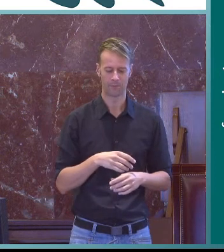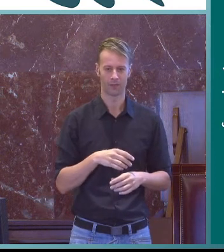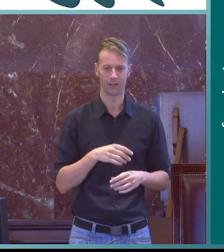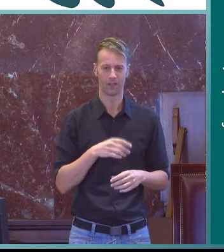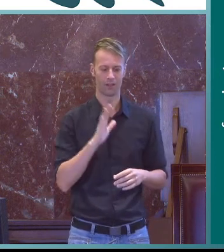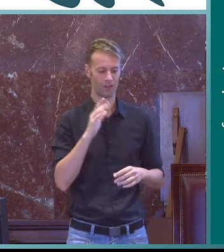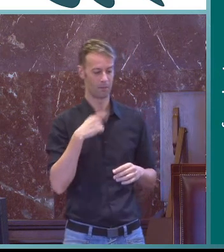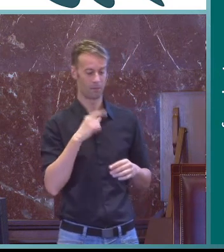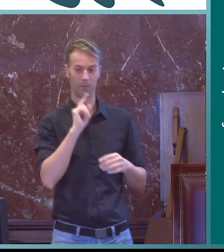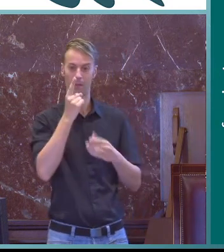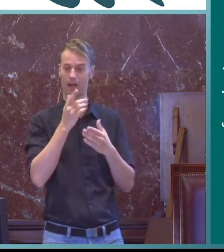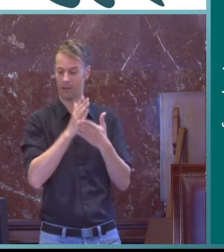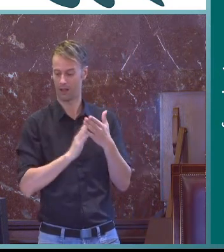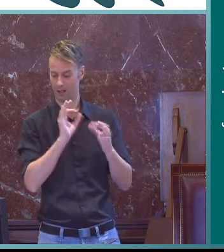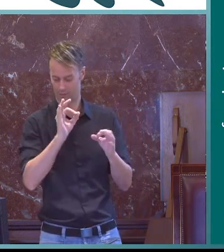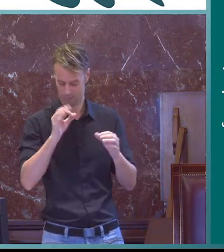hasta ahora.